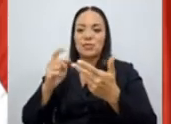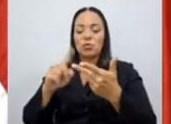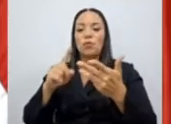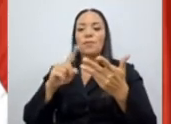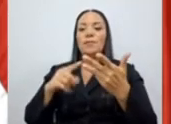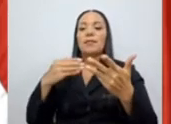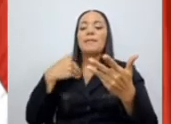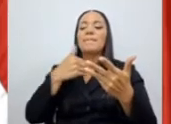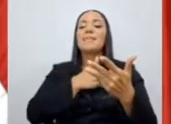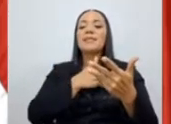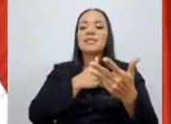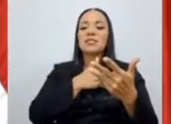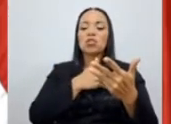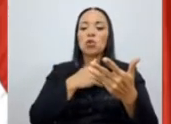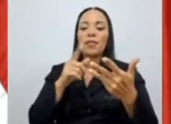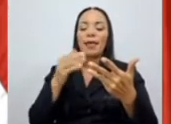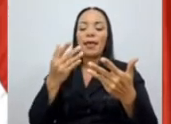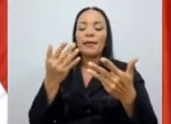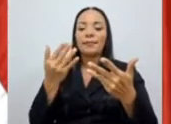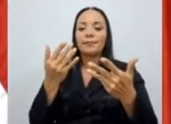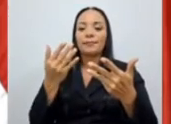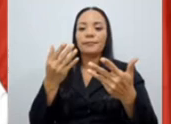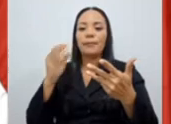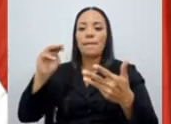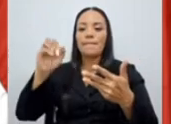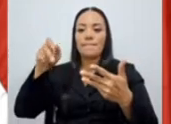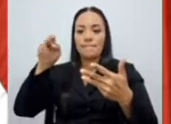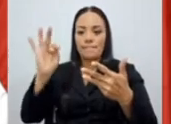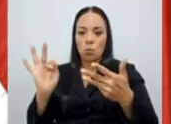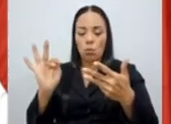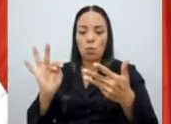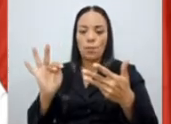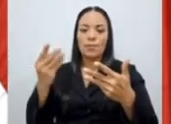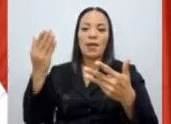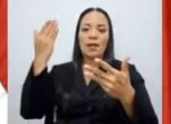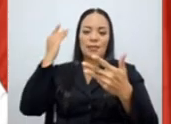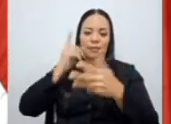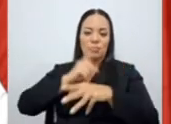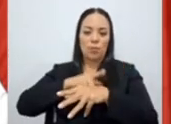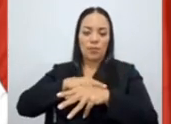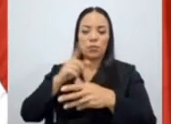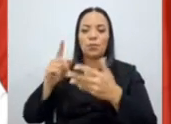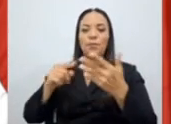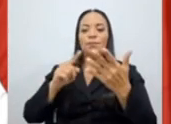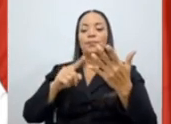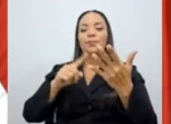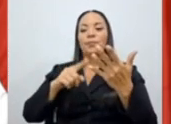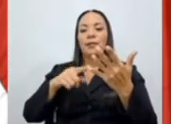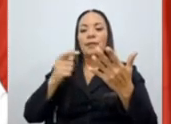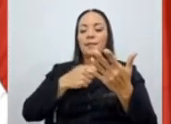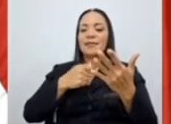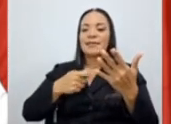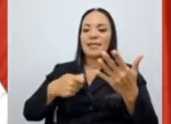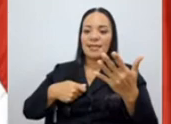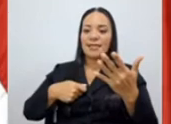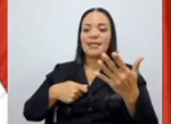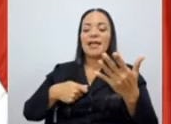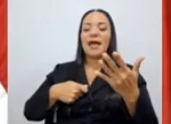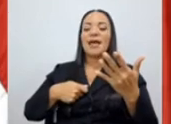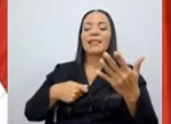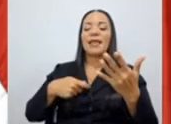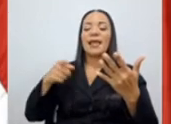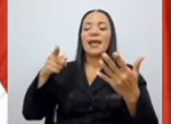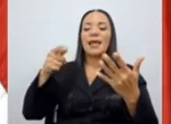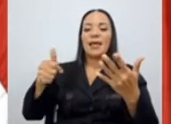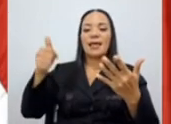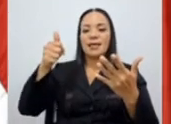al ministro de obras públicas y transportes de aquel entonces, a la presidenta ejecutiva del Instituto Nacional